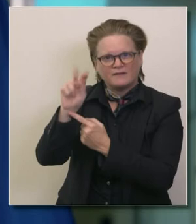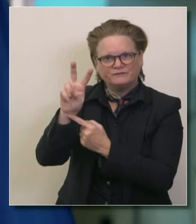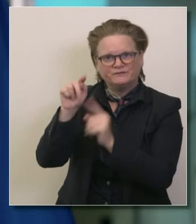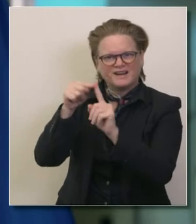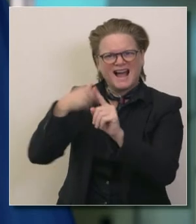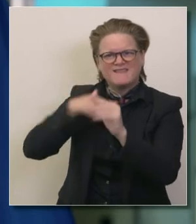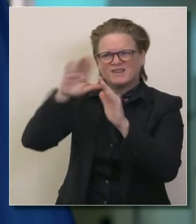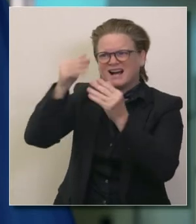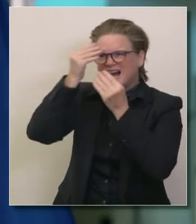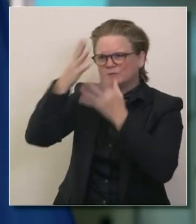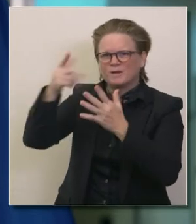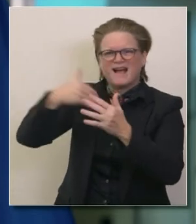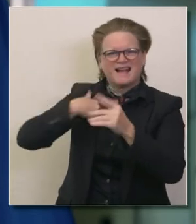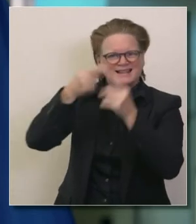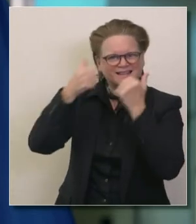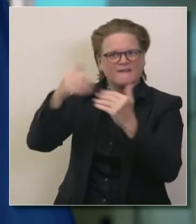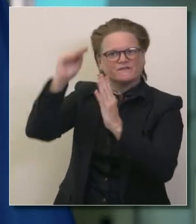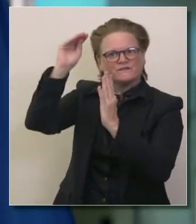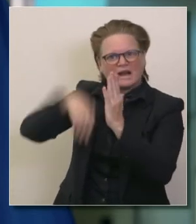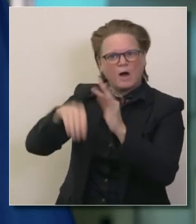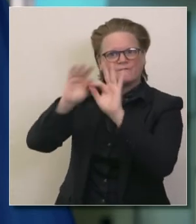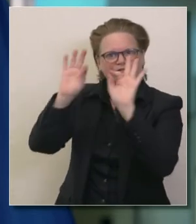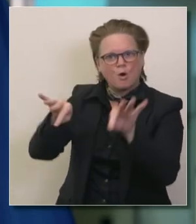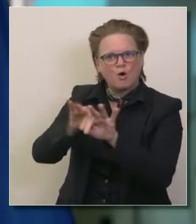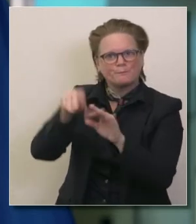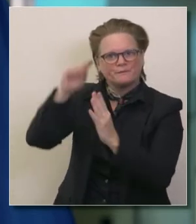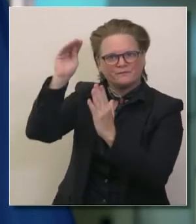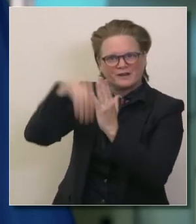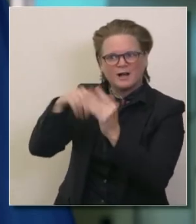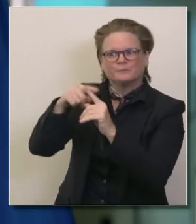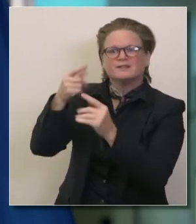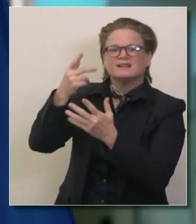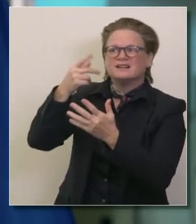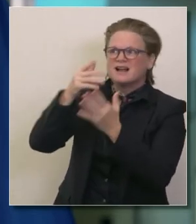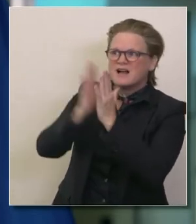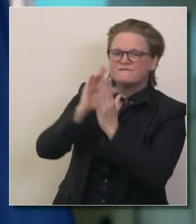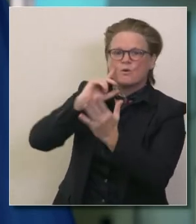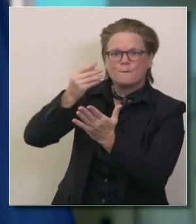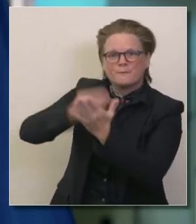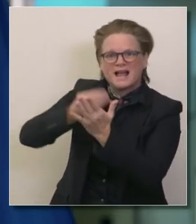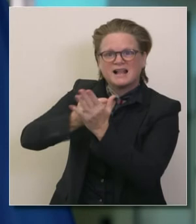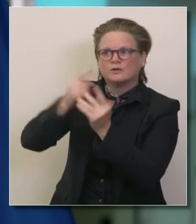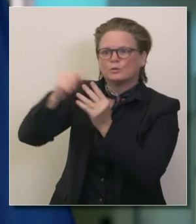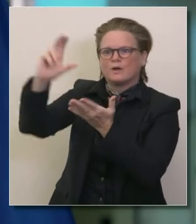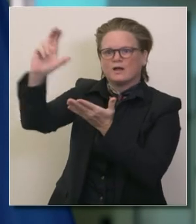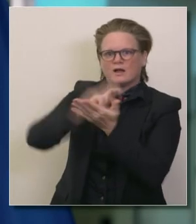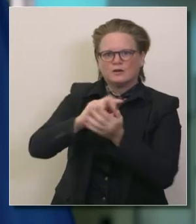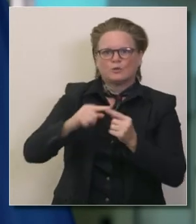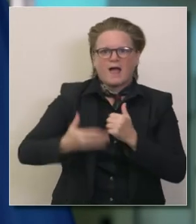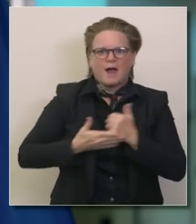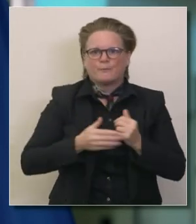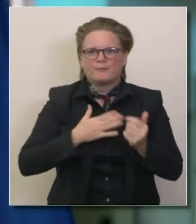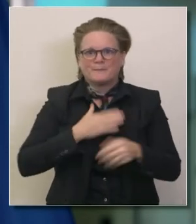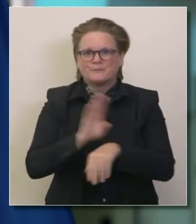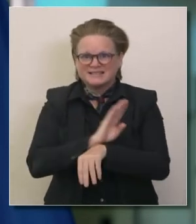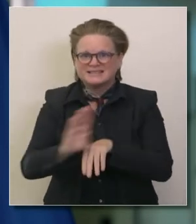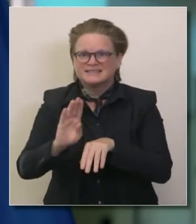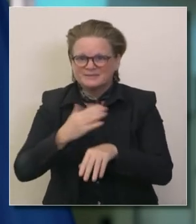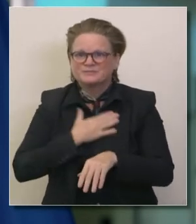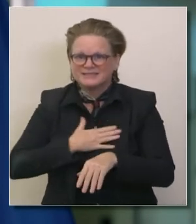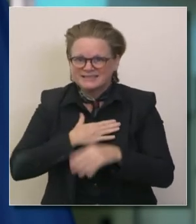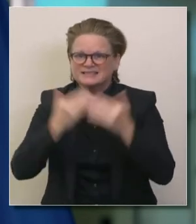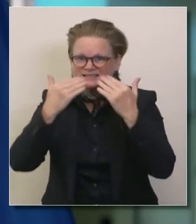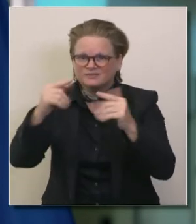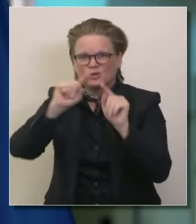covid19.ca.gov para obtener esta información sobre la distribución de estos 500 millones de dólares